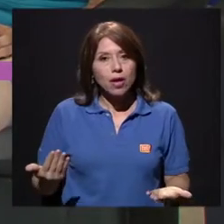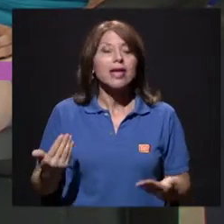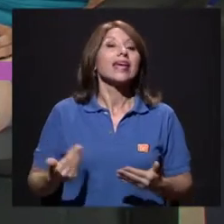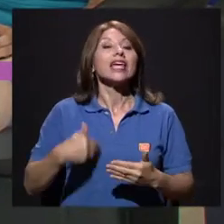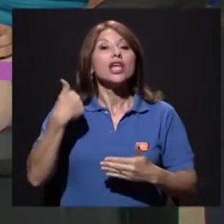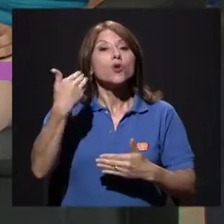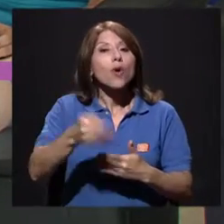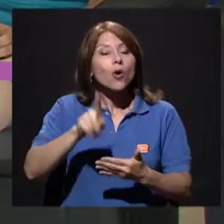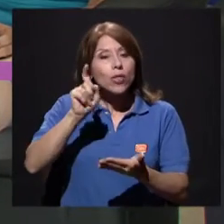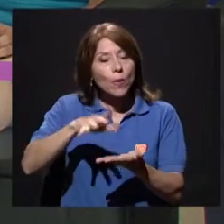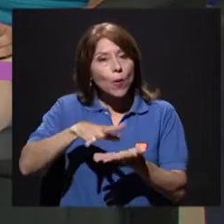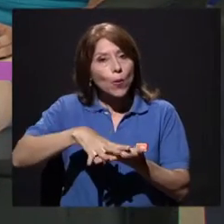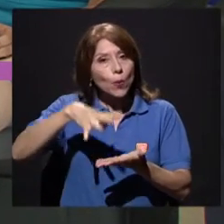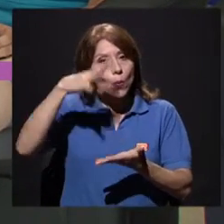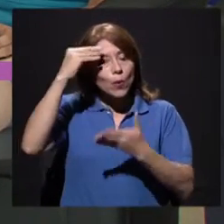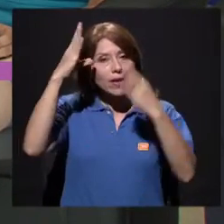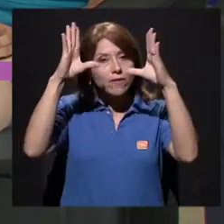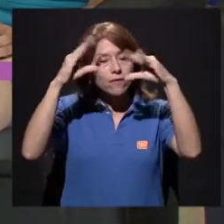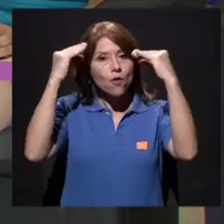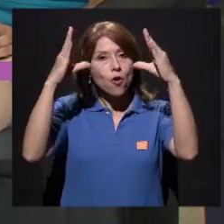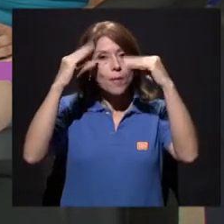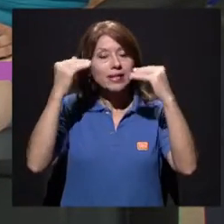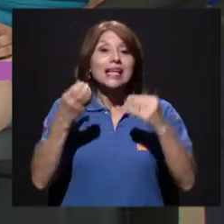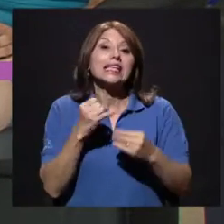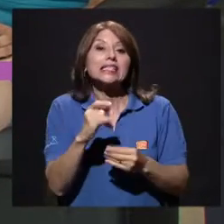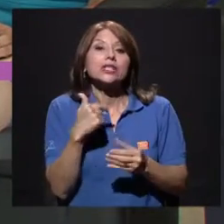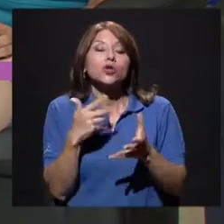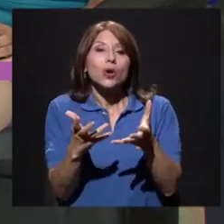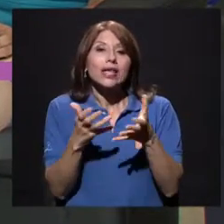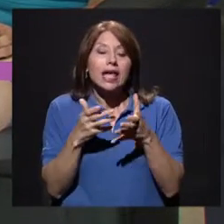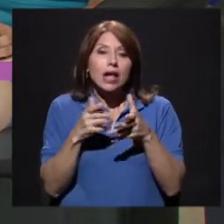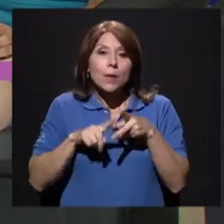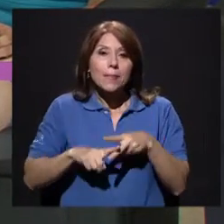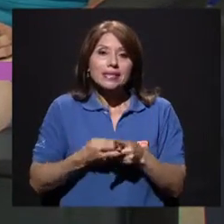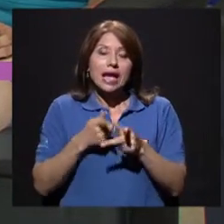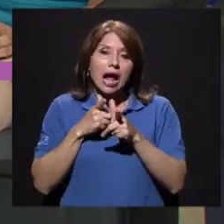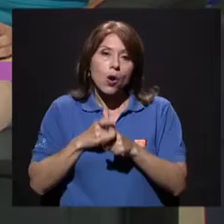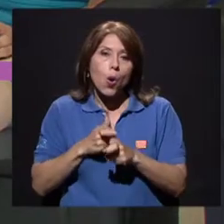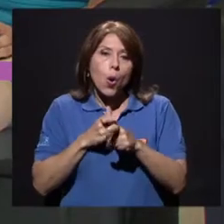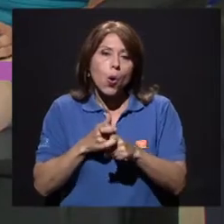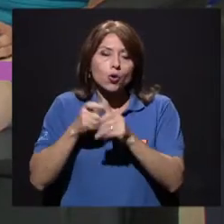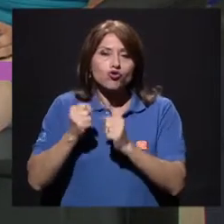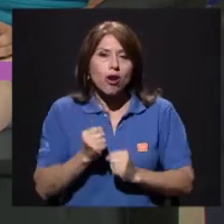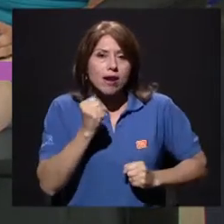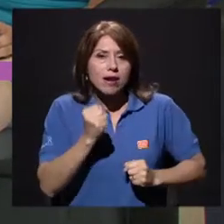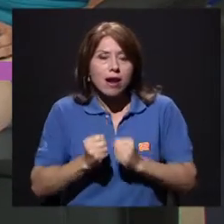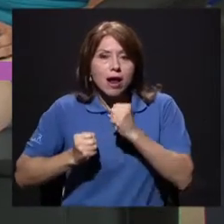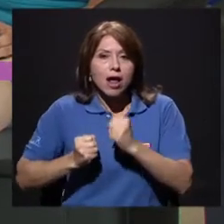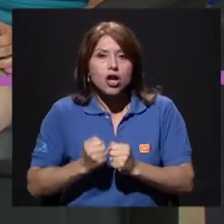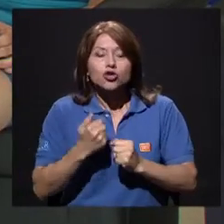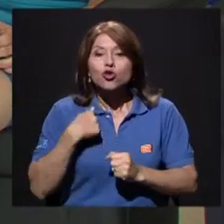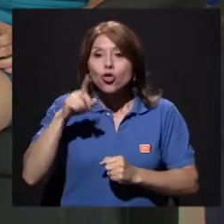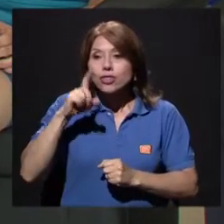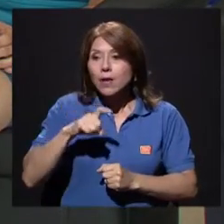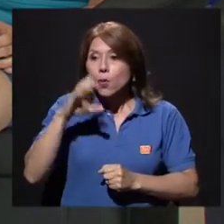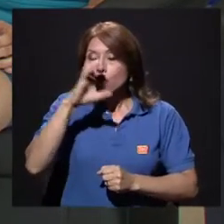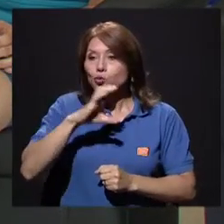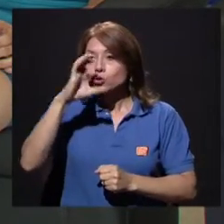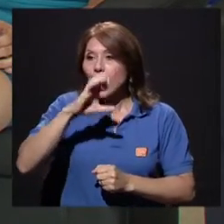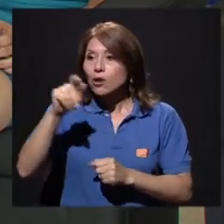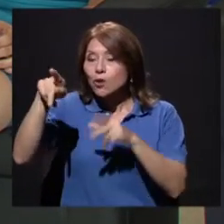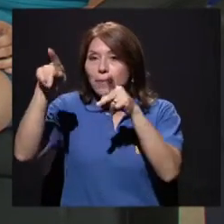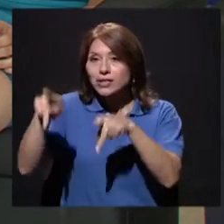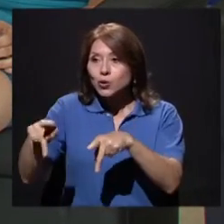luego asesorarme. Si quiero empezar a correr, pues busco una persona que me pueda orientar. No voy a empezar a correr